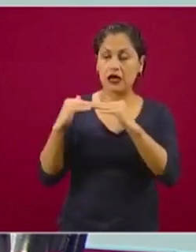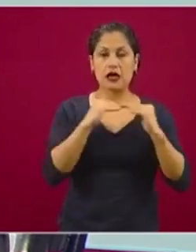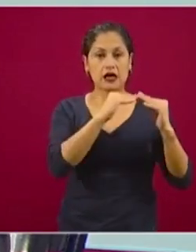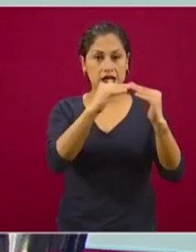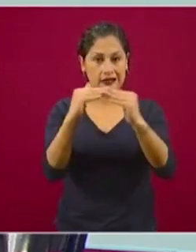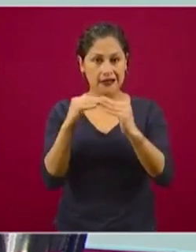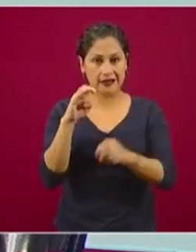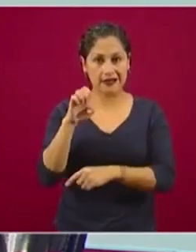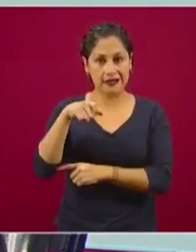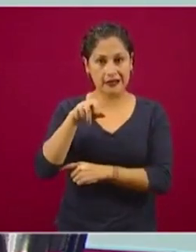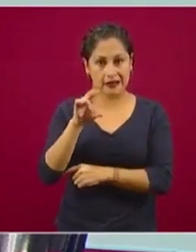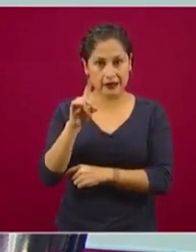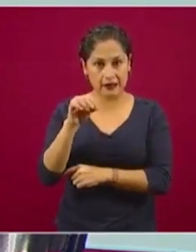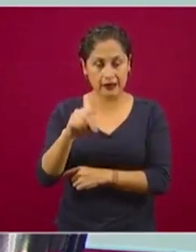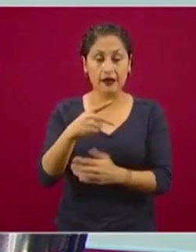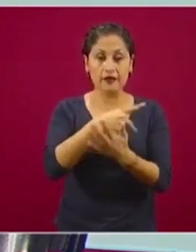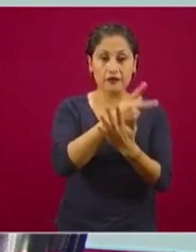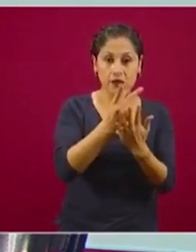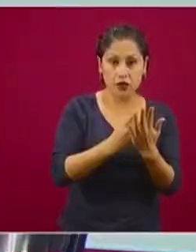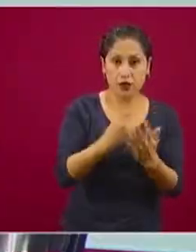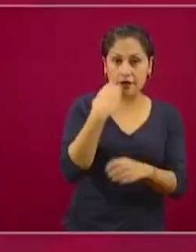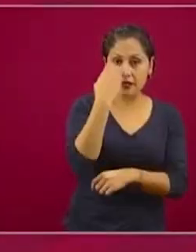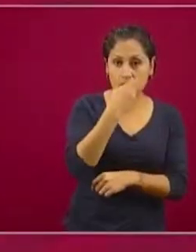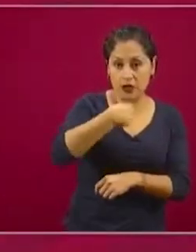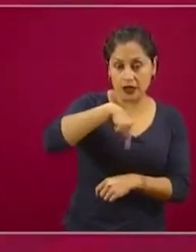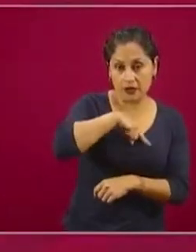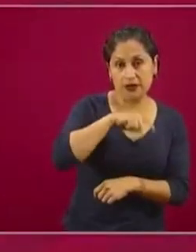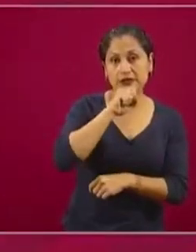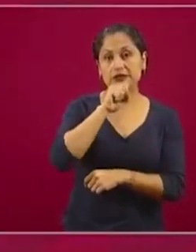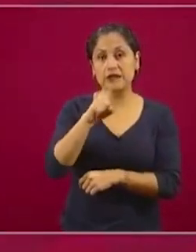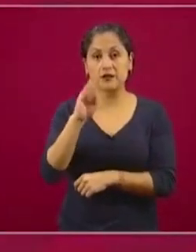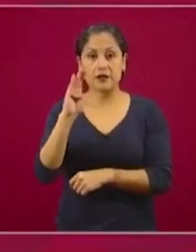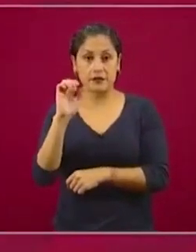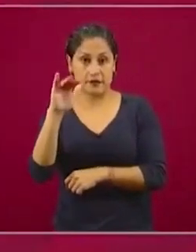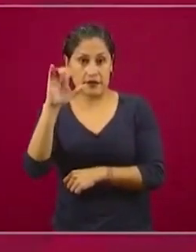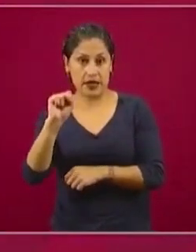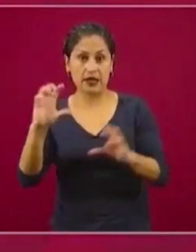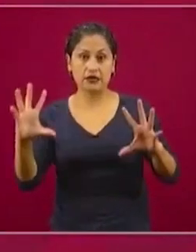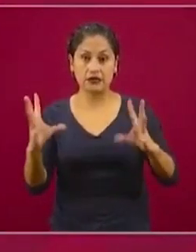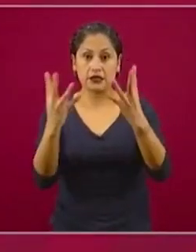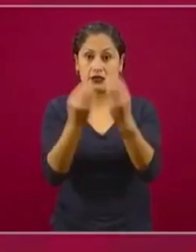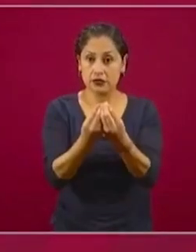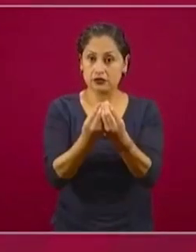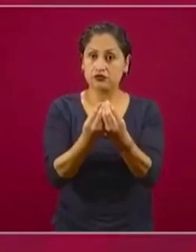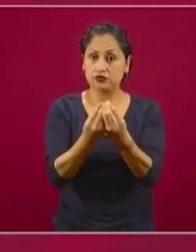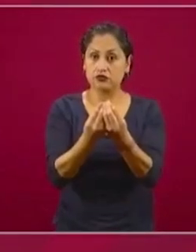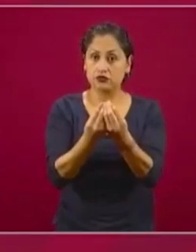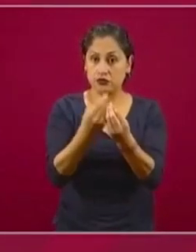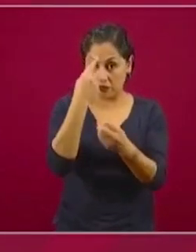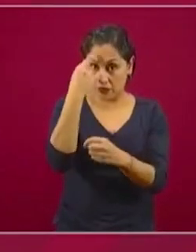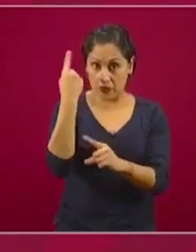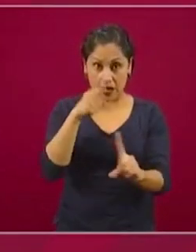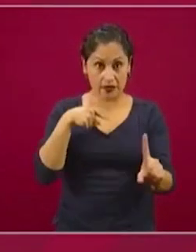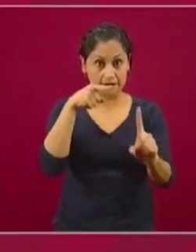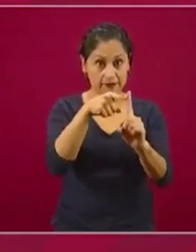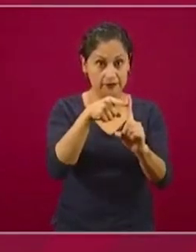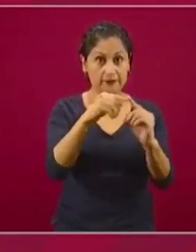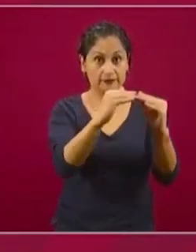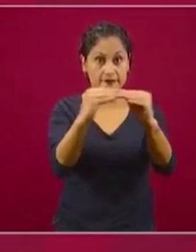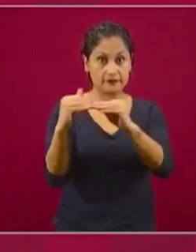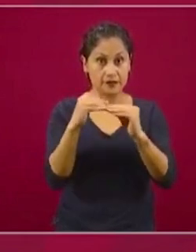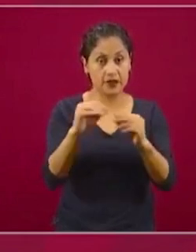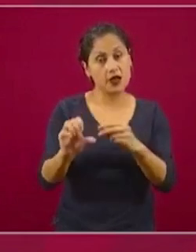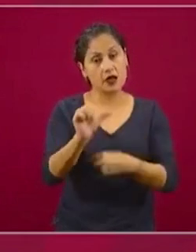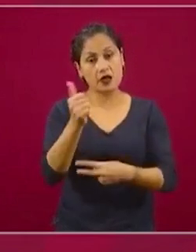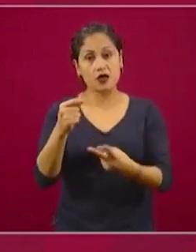para el bienestar como la escuela es nuestra están dentro del esfuerzo de equidad. Y por otra, la excelencia,